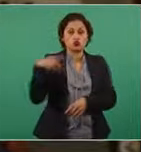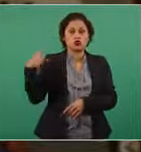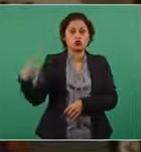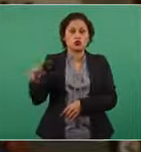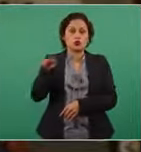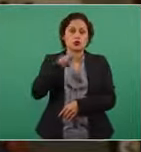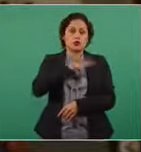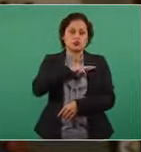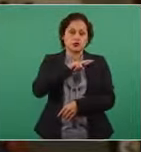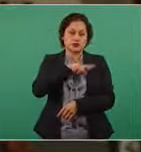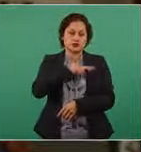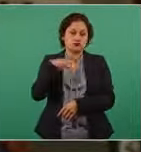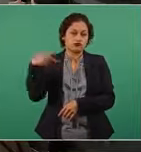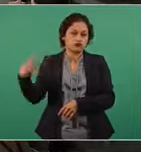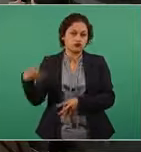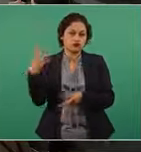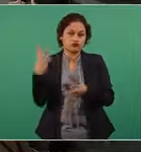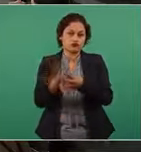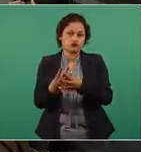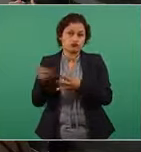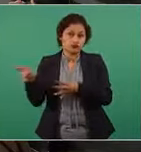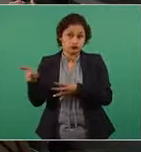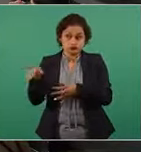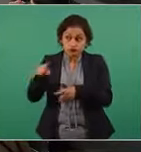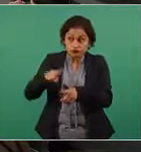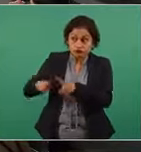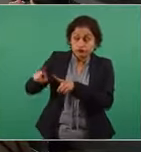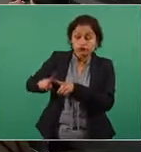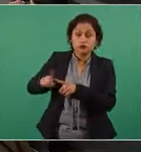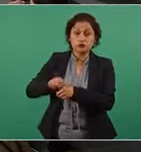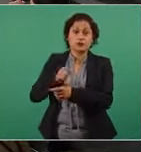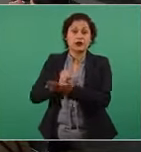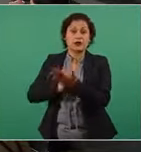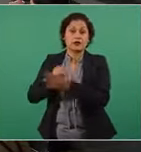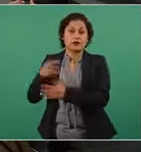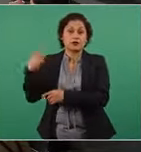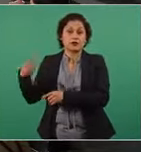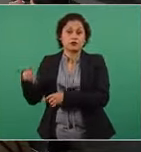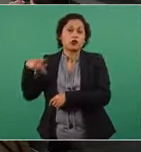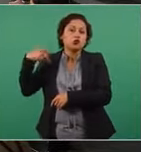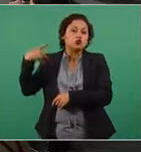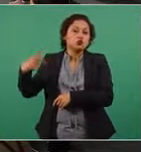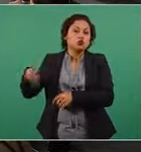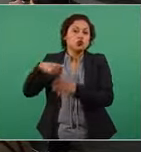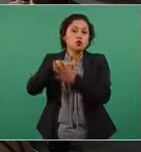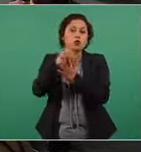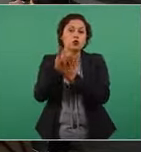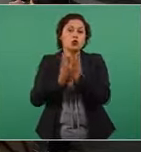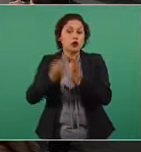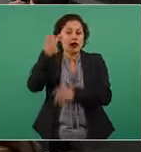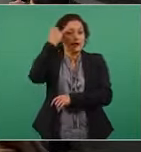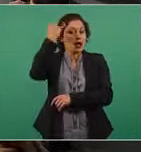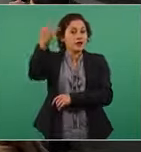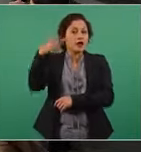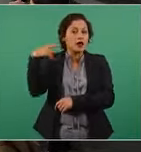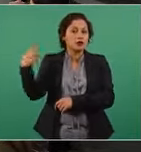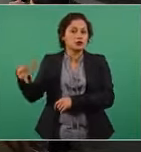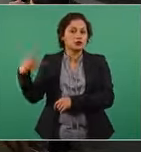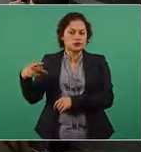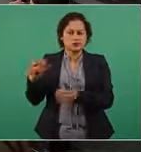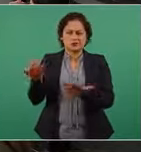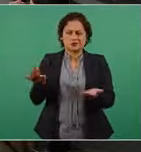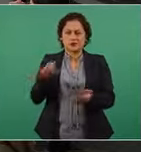en donde él supuestamente es un programa piloto un programa que no está registrado